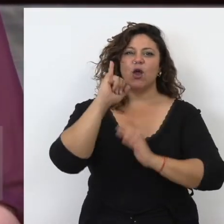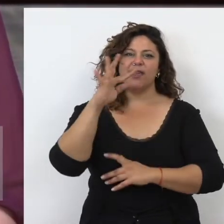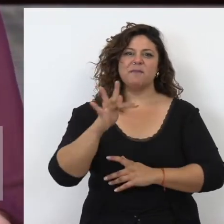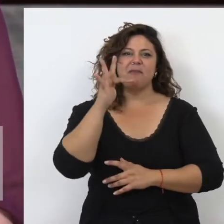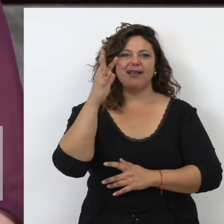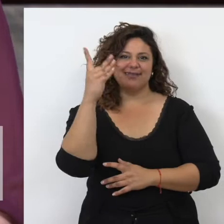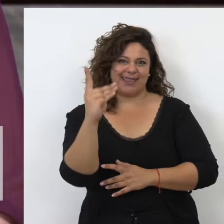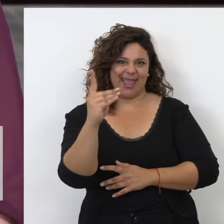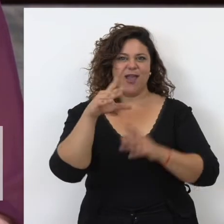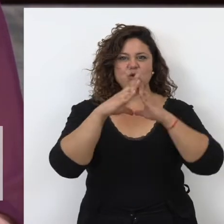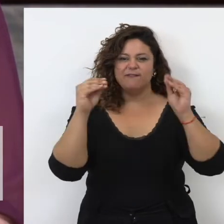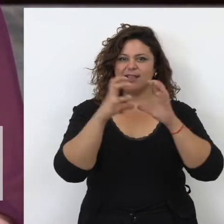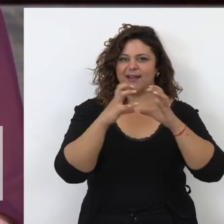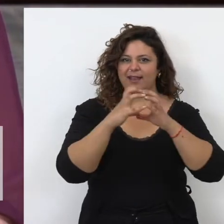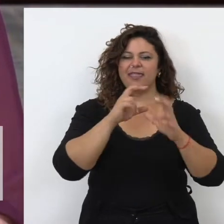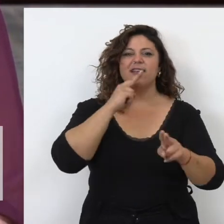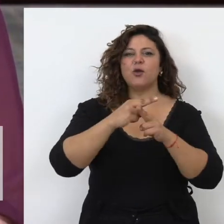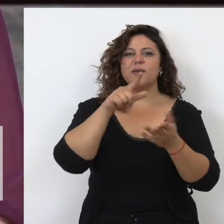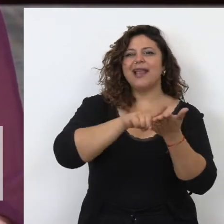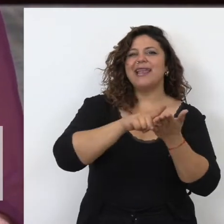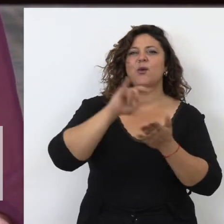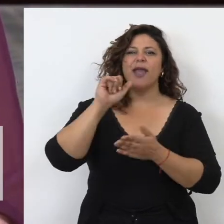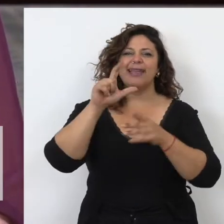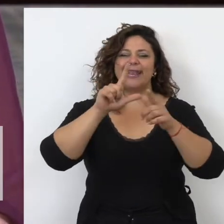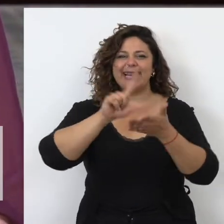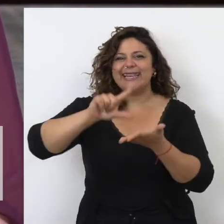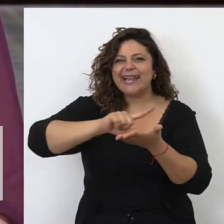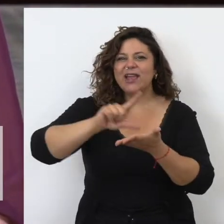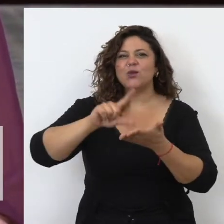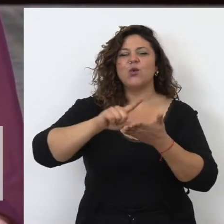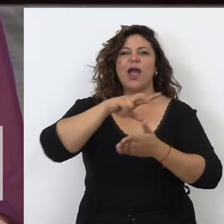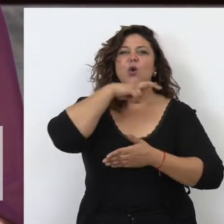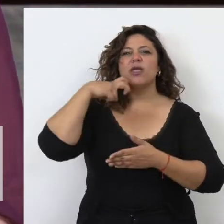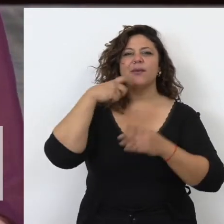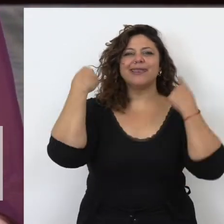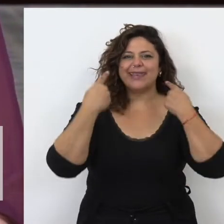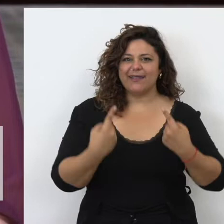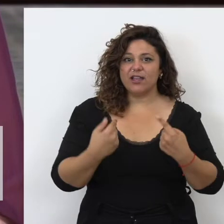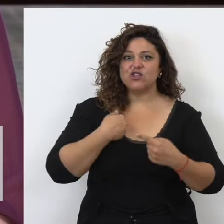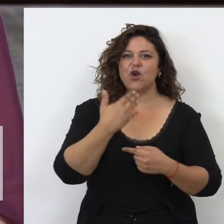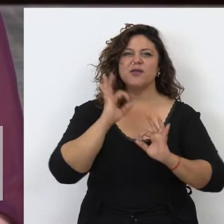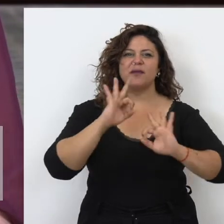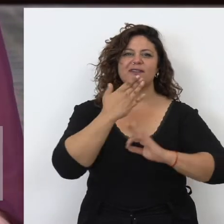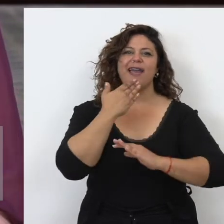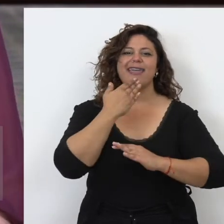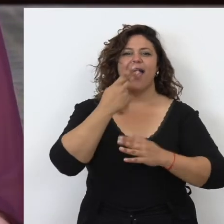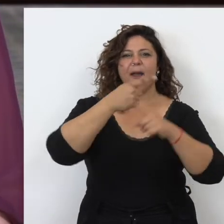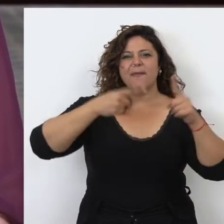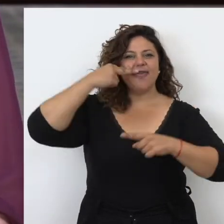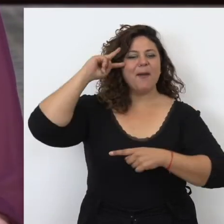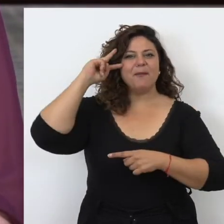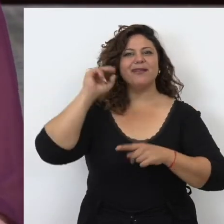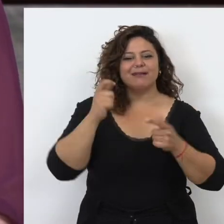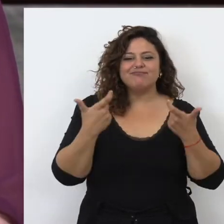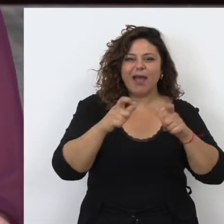un proyecto IMAVB de la Universidad de Granada, que se llama Lengua y Literatura del Judaísmo Rabinico y Medieval. Yo soy medievalista, es decir, me dedico a esa